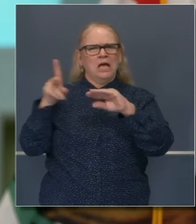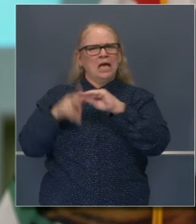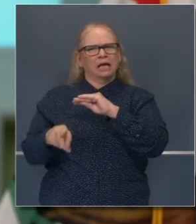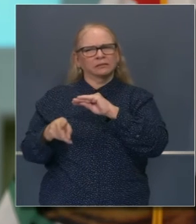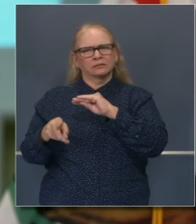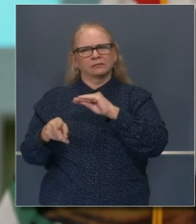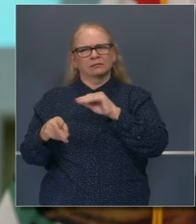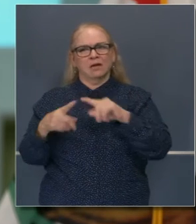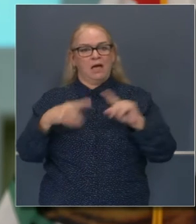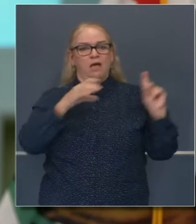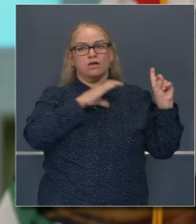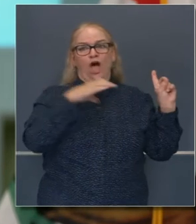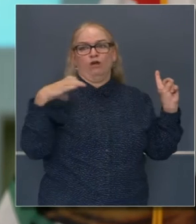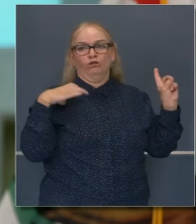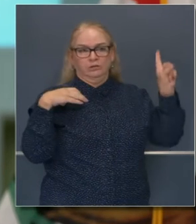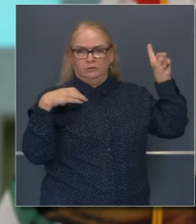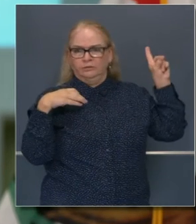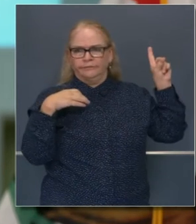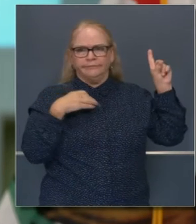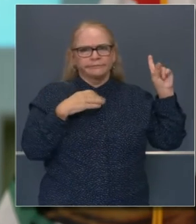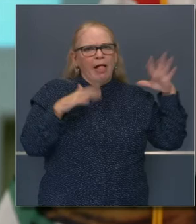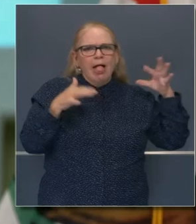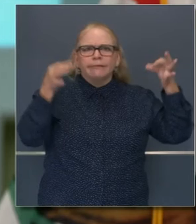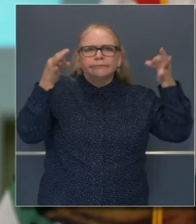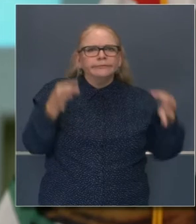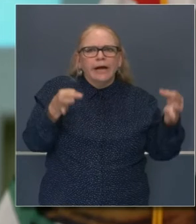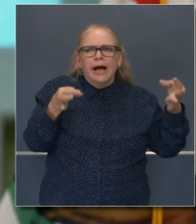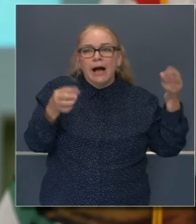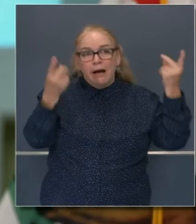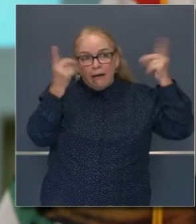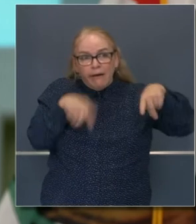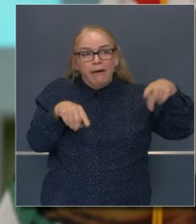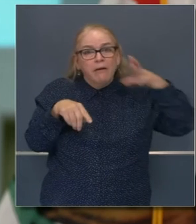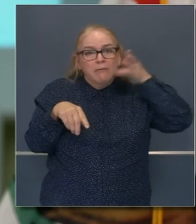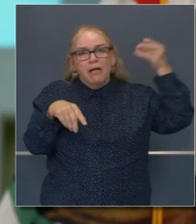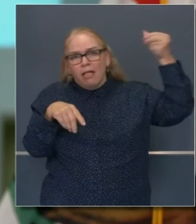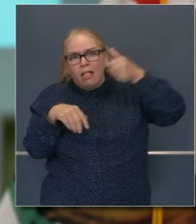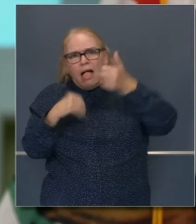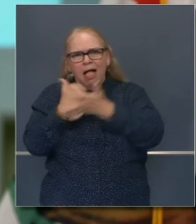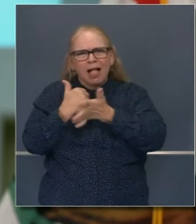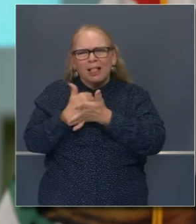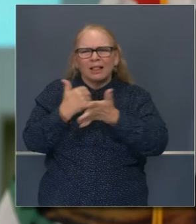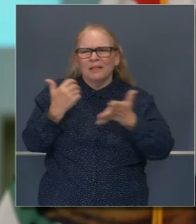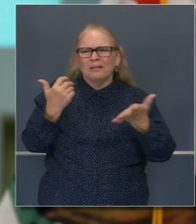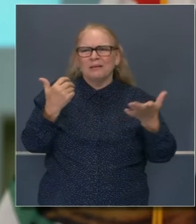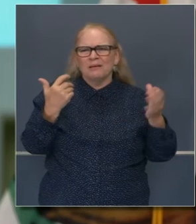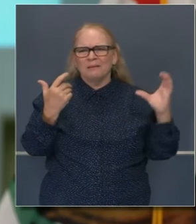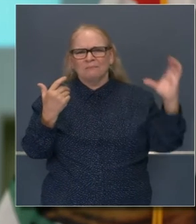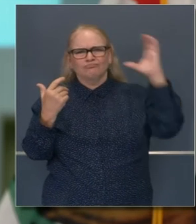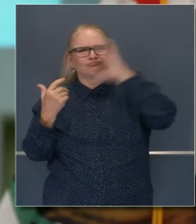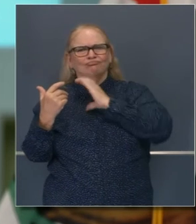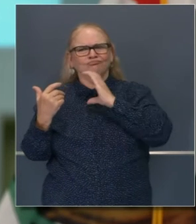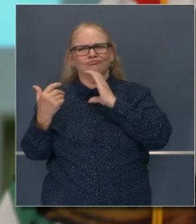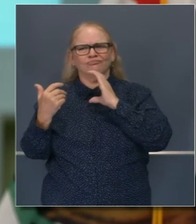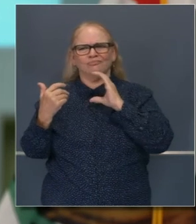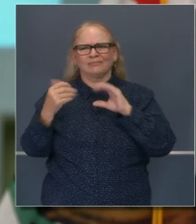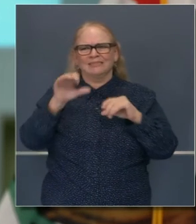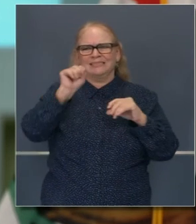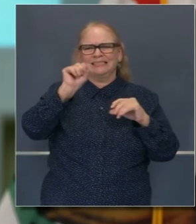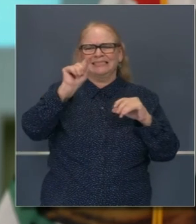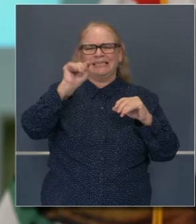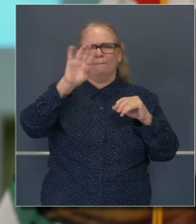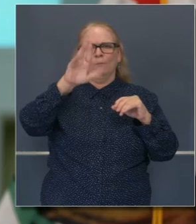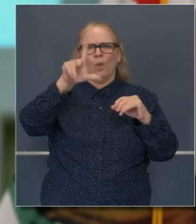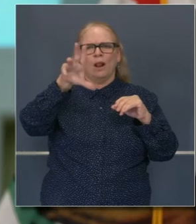que revertir esos recortes en el presupuesto. No parece ser que hayan llegado todavía